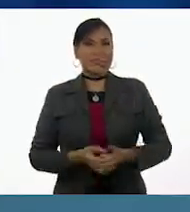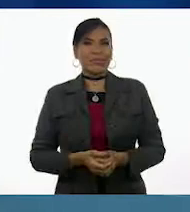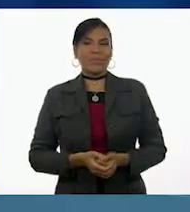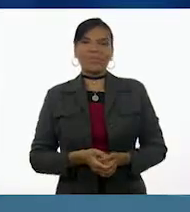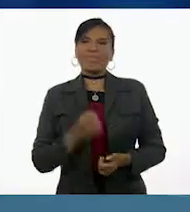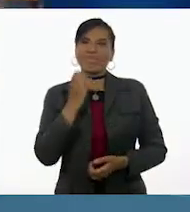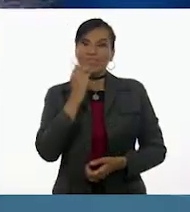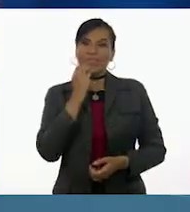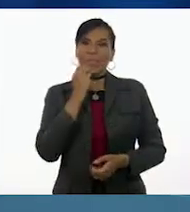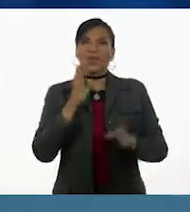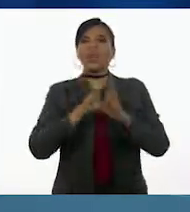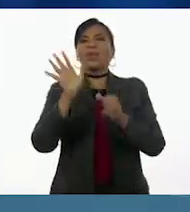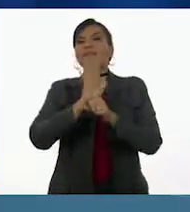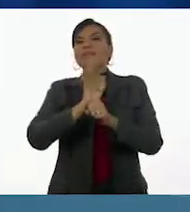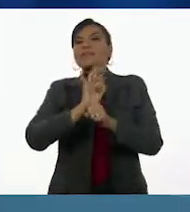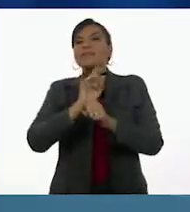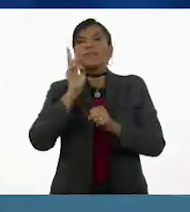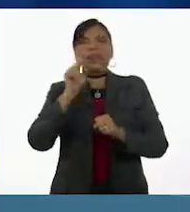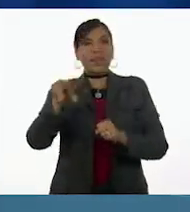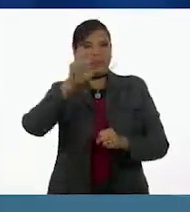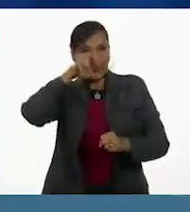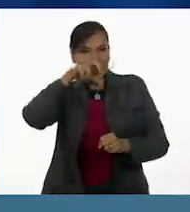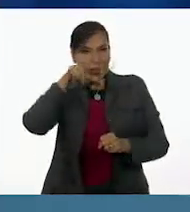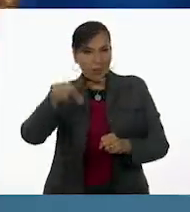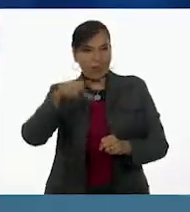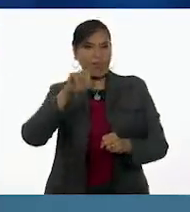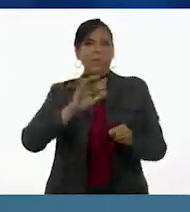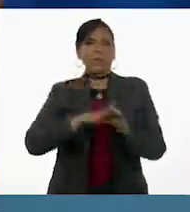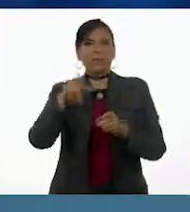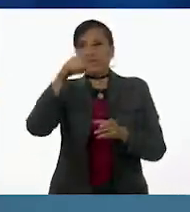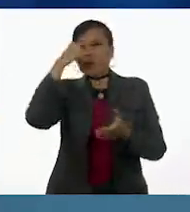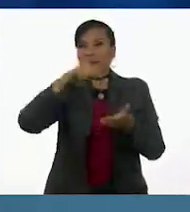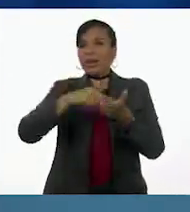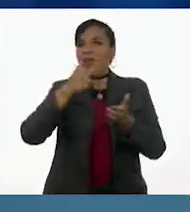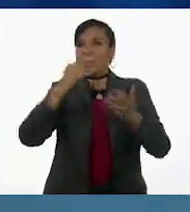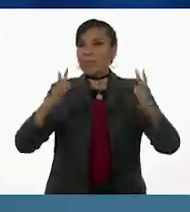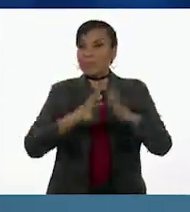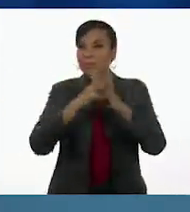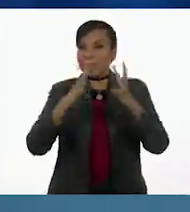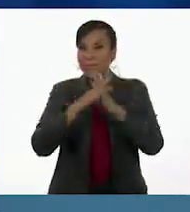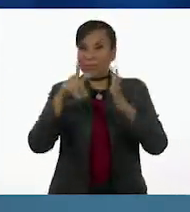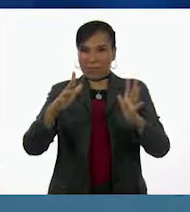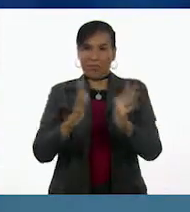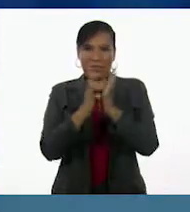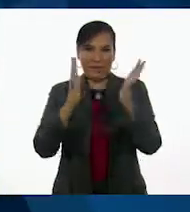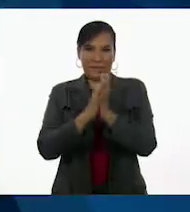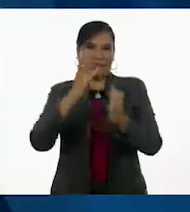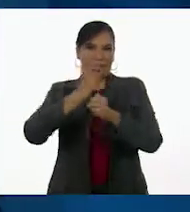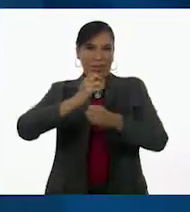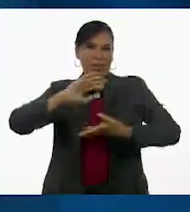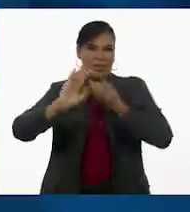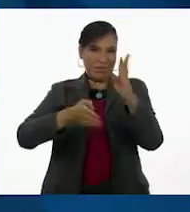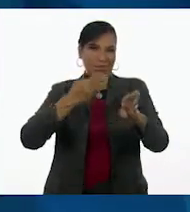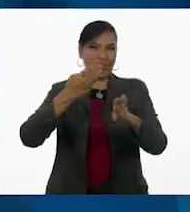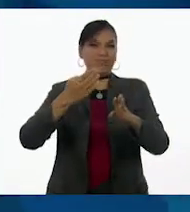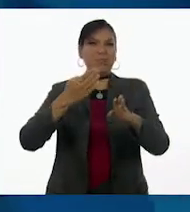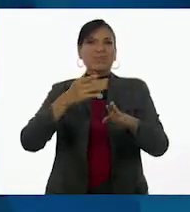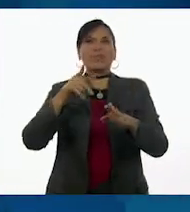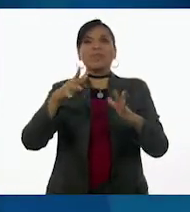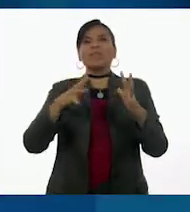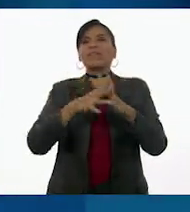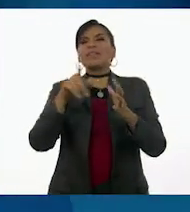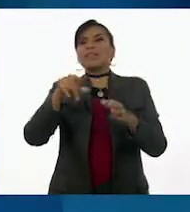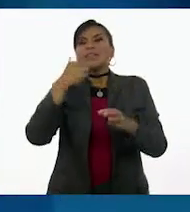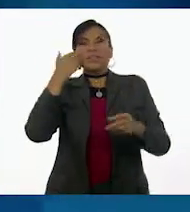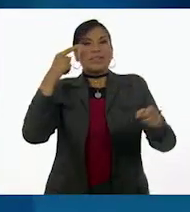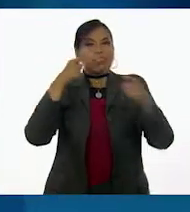Ah, como la película que vio Lolo. ¿Tú crees que los hombres que participaron en la Segunda Guerra Mundial tenían como fin